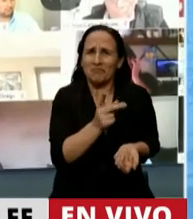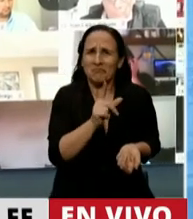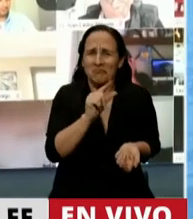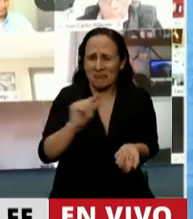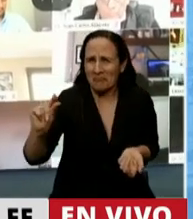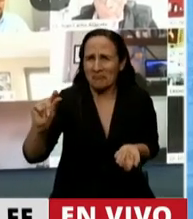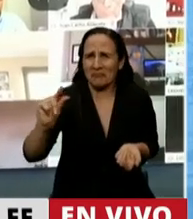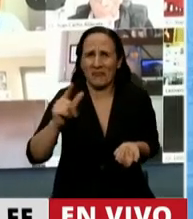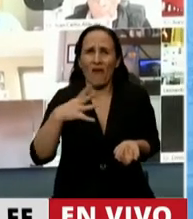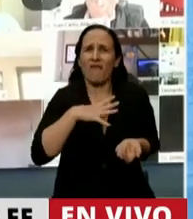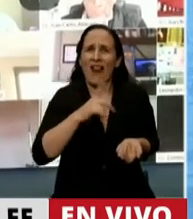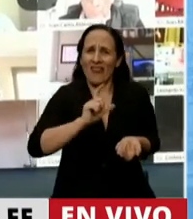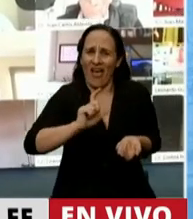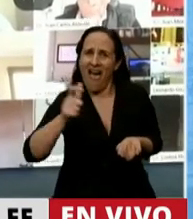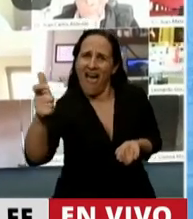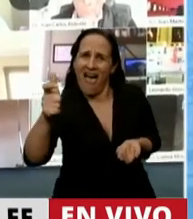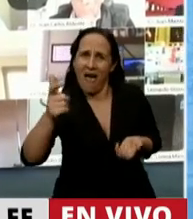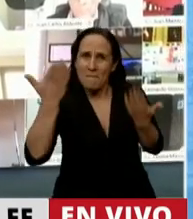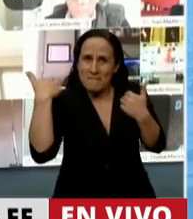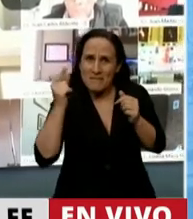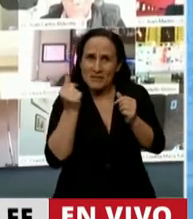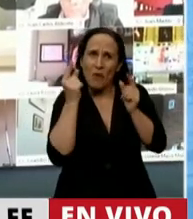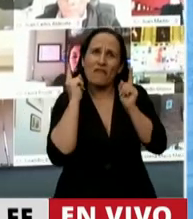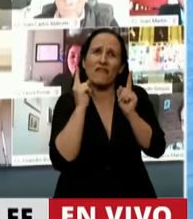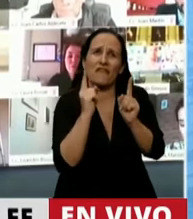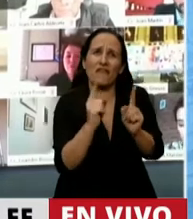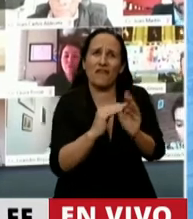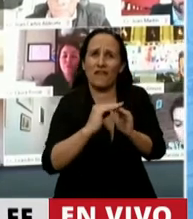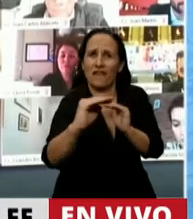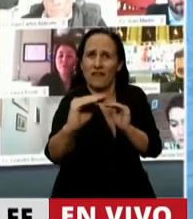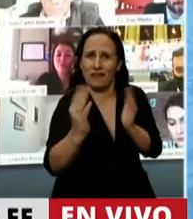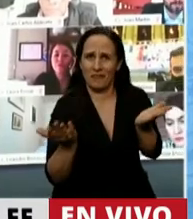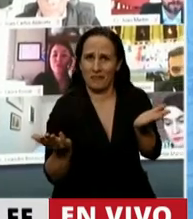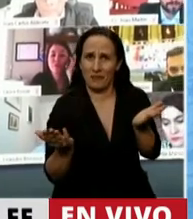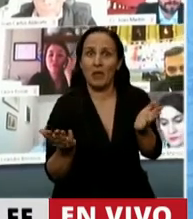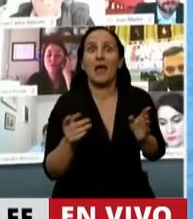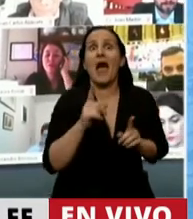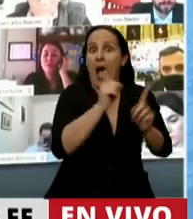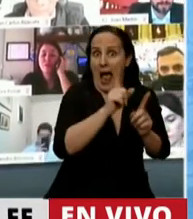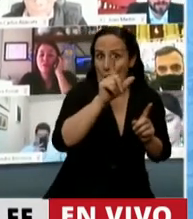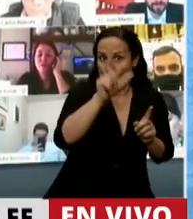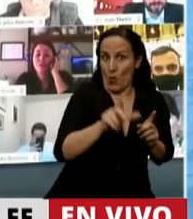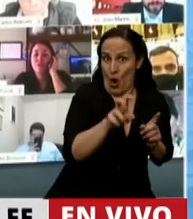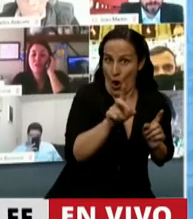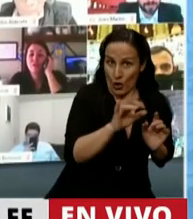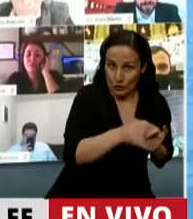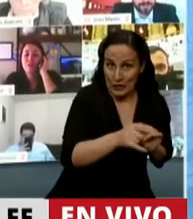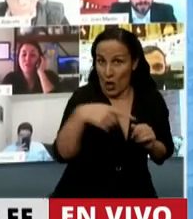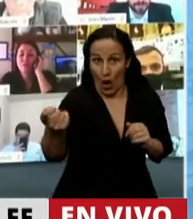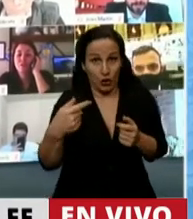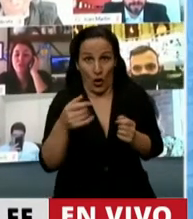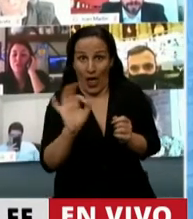de hace tiempo, de hace muchos meses, los que reciben pensiones. Y hay